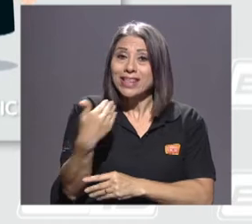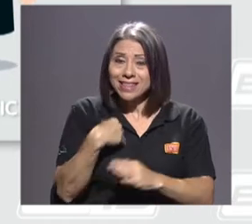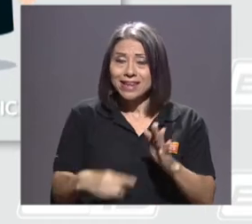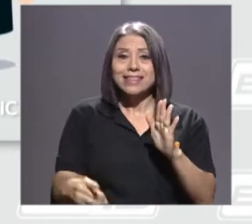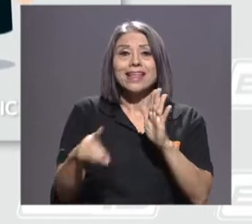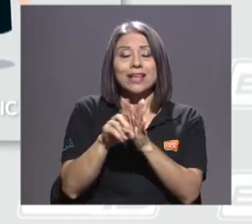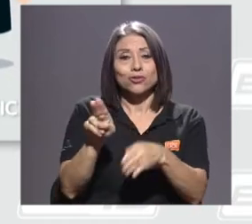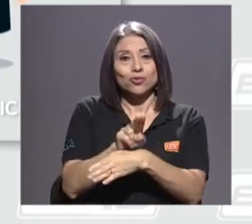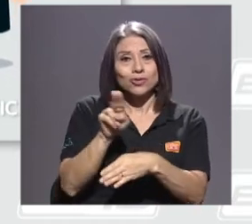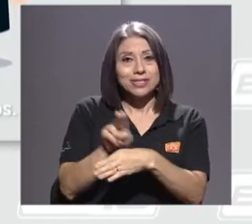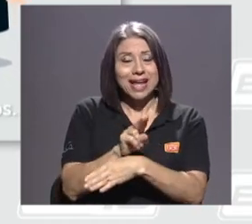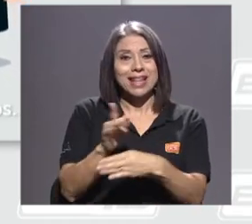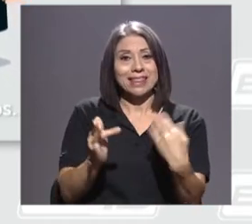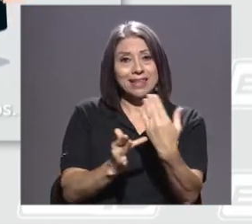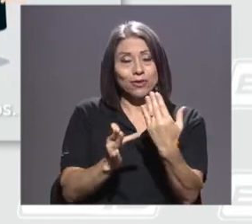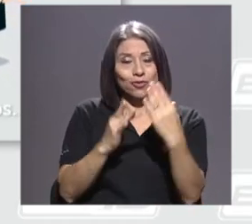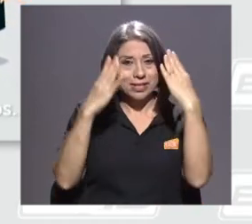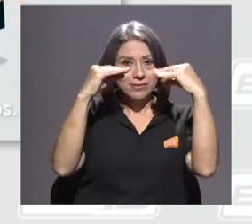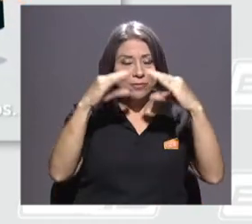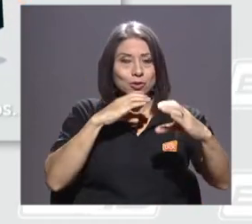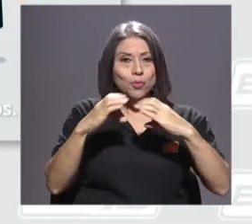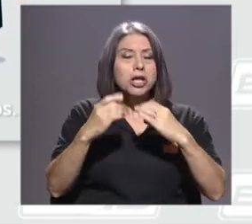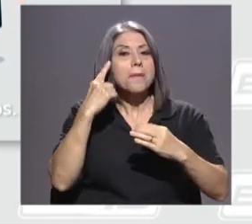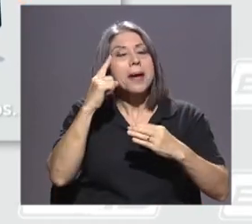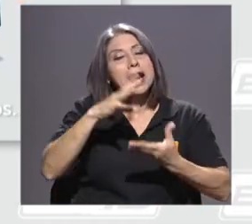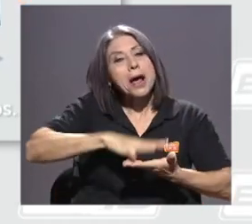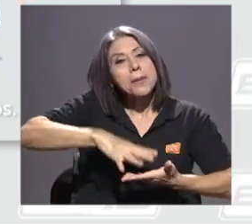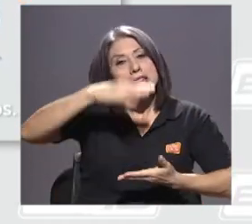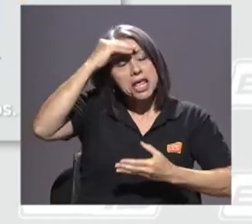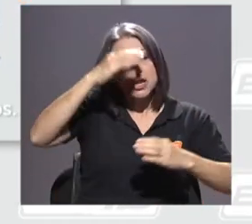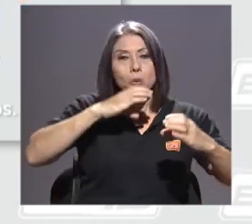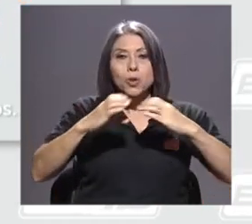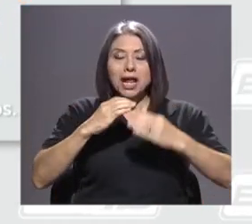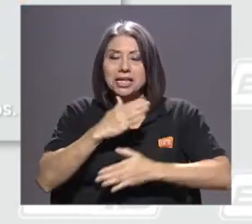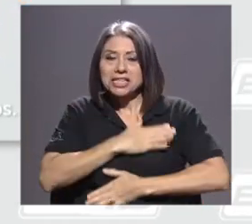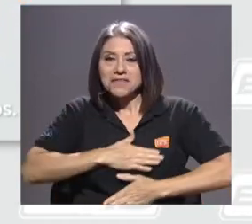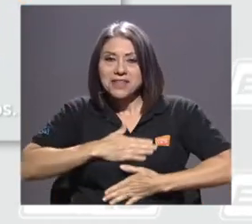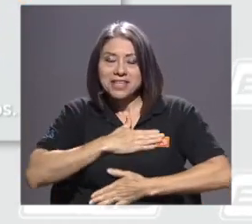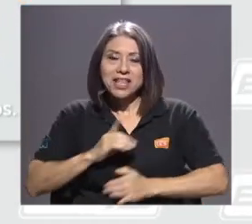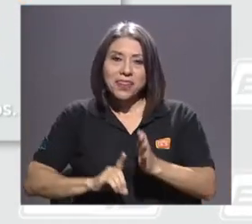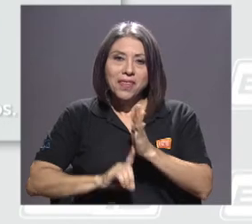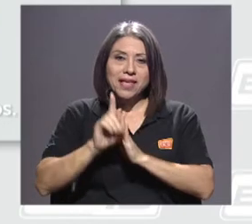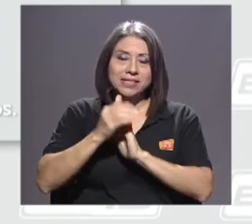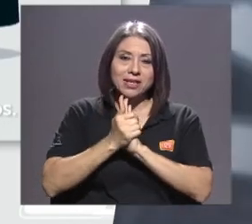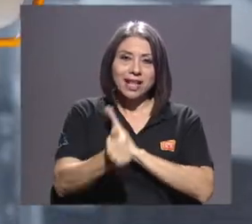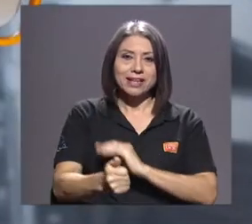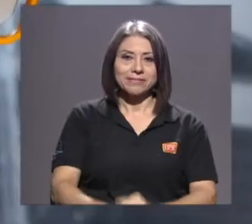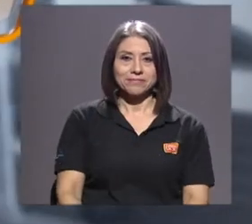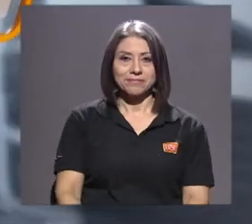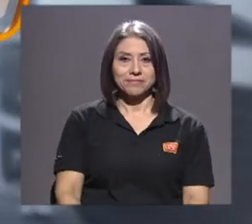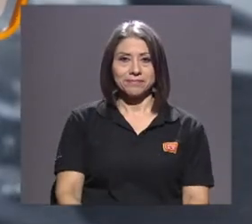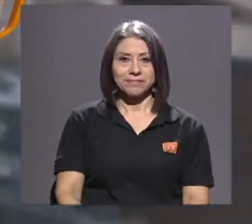derecho a hacer uso de las TIC para aprender, comunicarse, divertirse y desarrollar sus talentos.